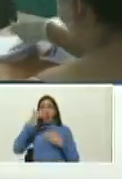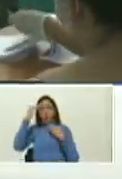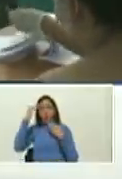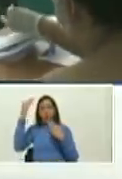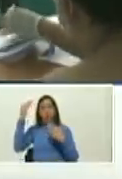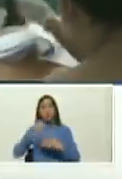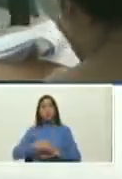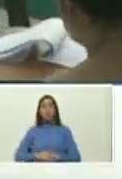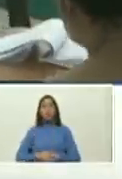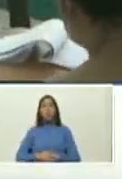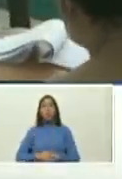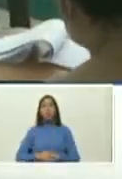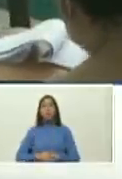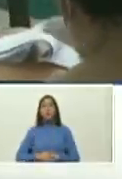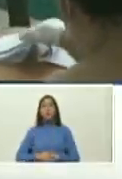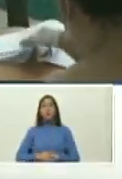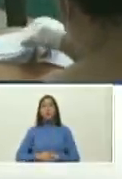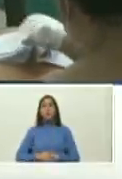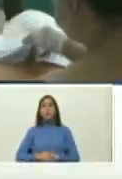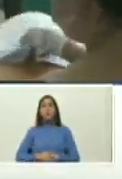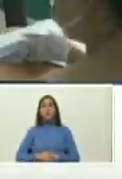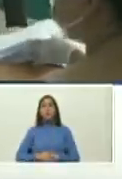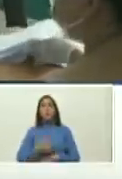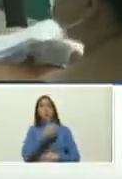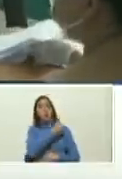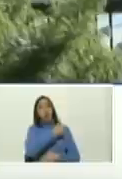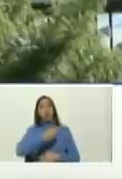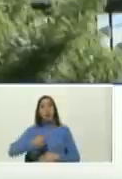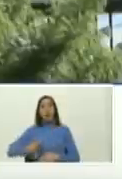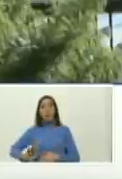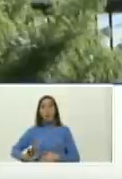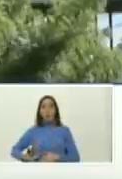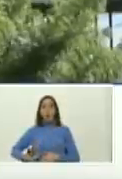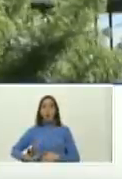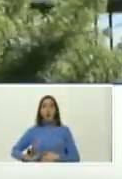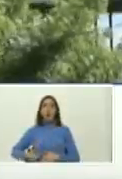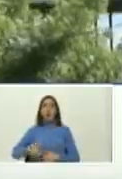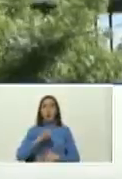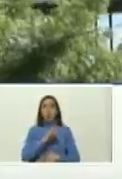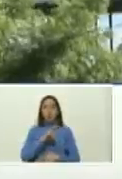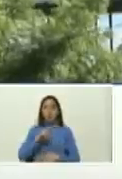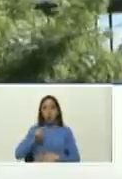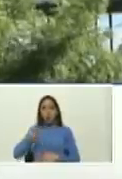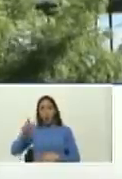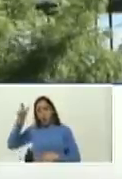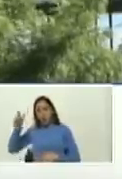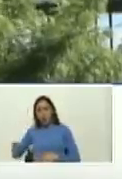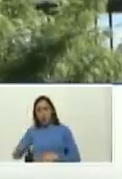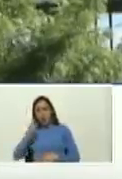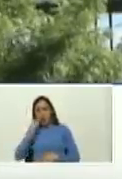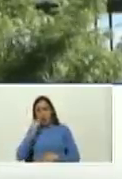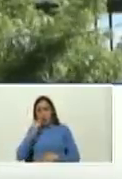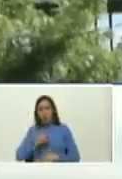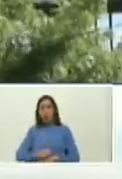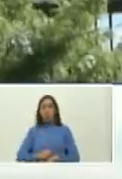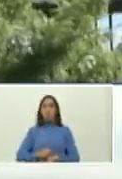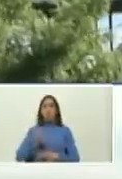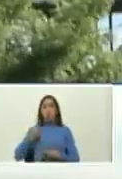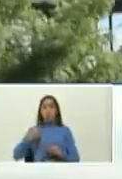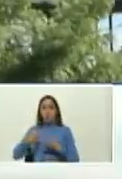al gran comandante compañero presidente Daniel Ortega Saavedra a Rosario